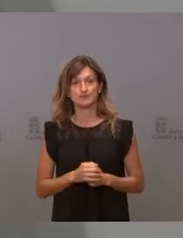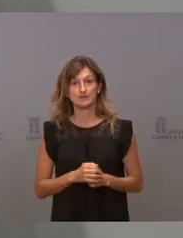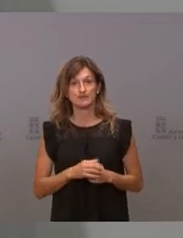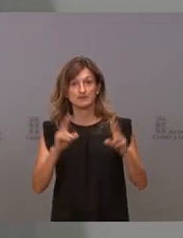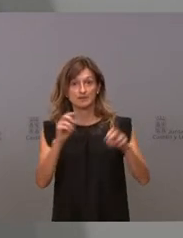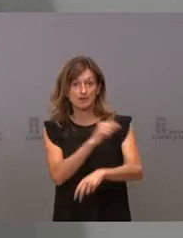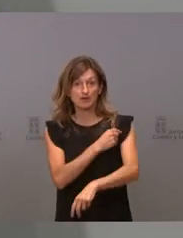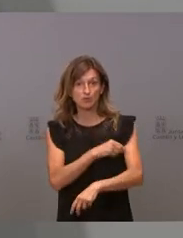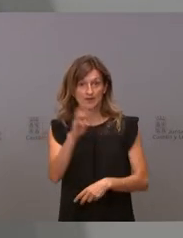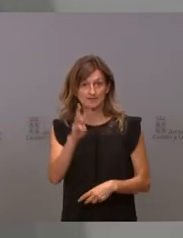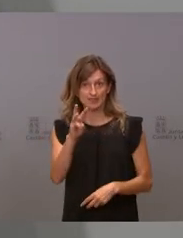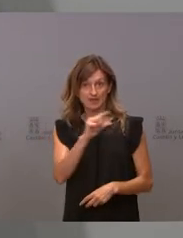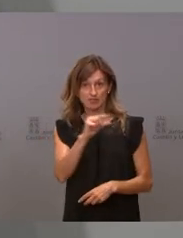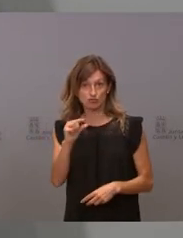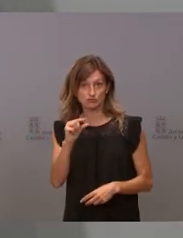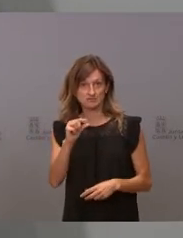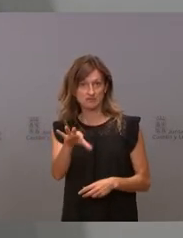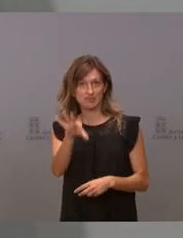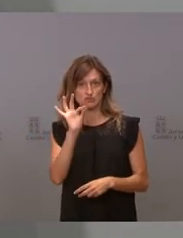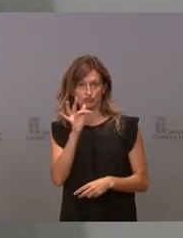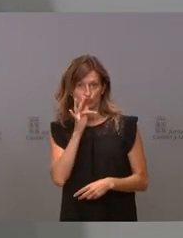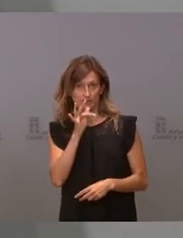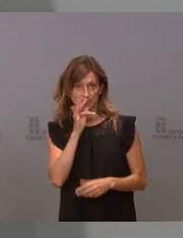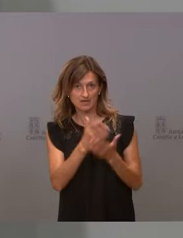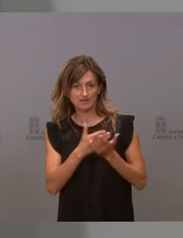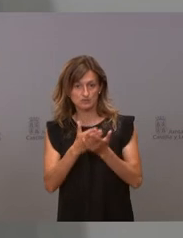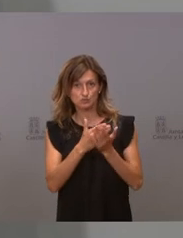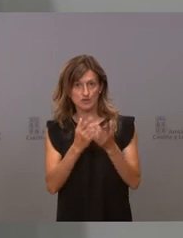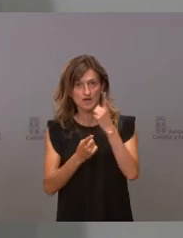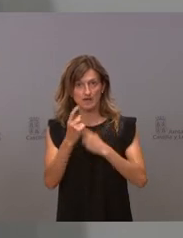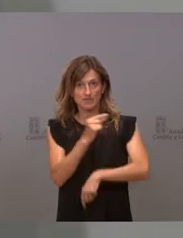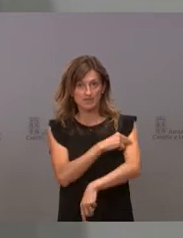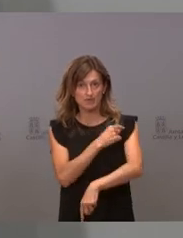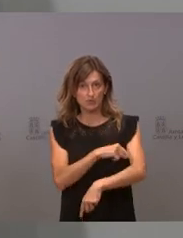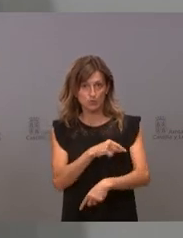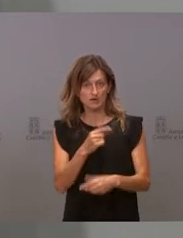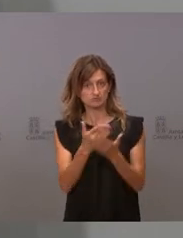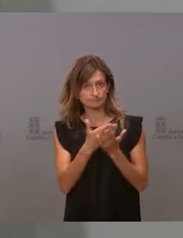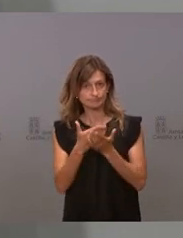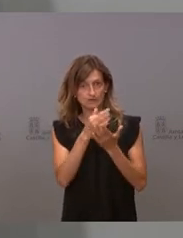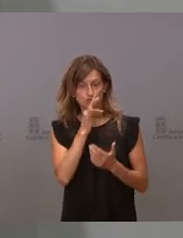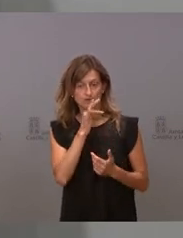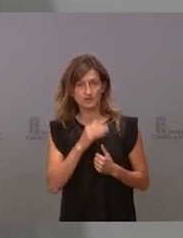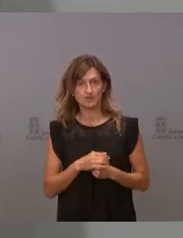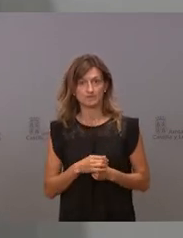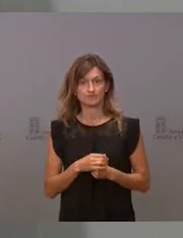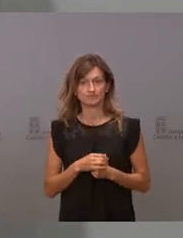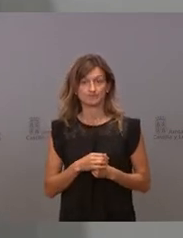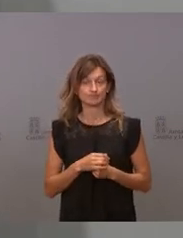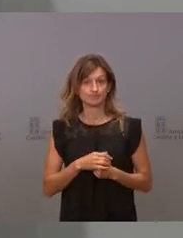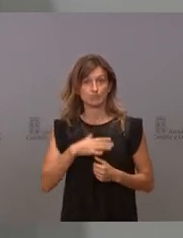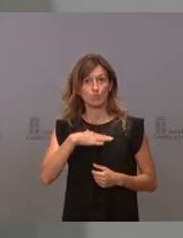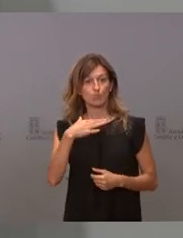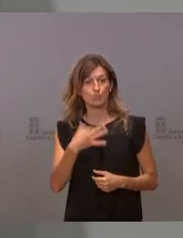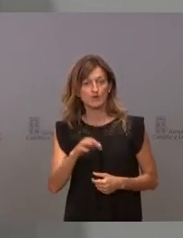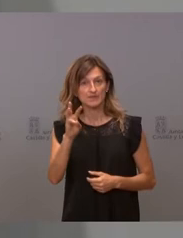dosis, no está decidido aún. Está en estudio por parte la ponencia de vacunas a nivel nacional. Probablemente, lo más probable es que esta